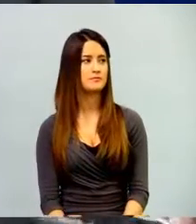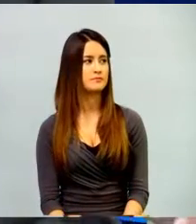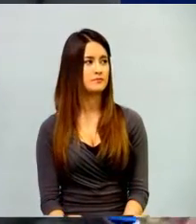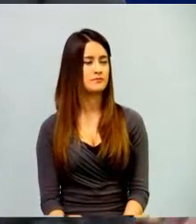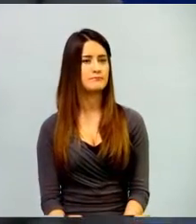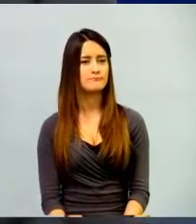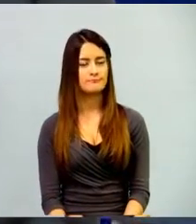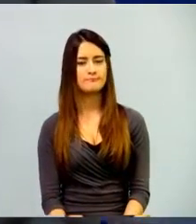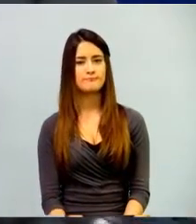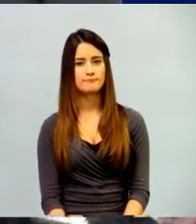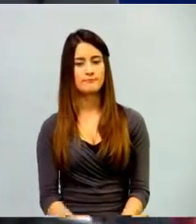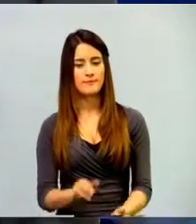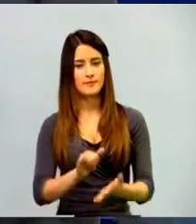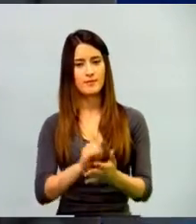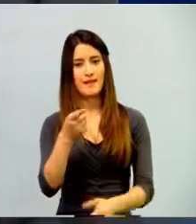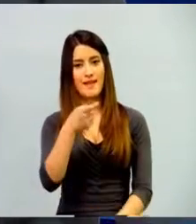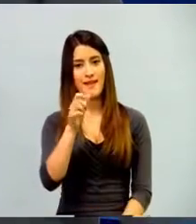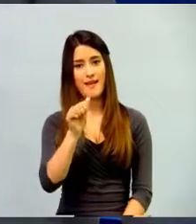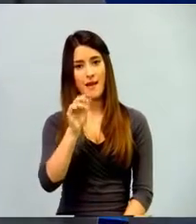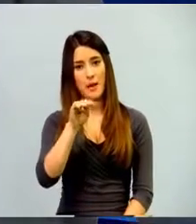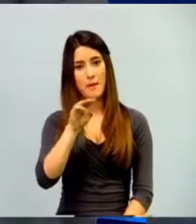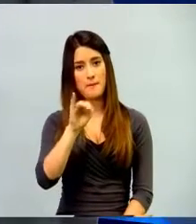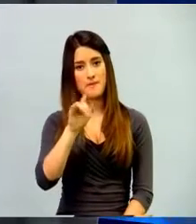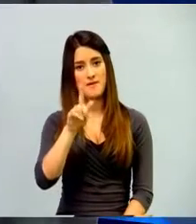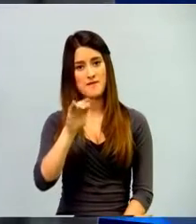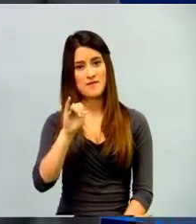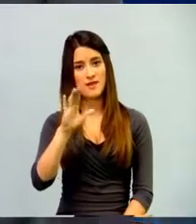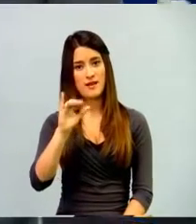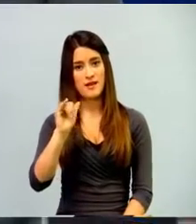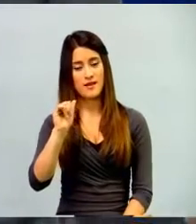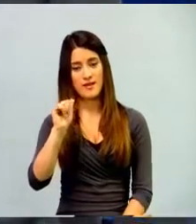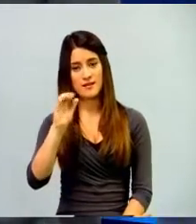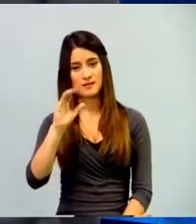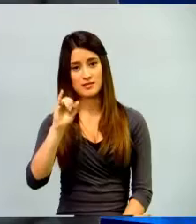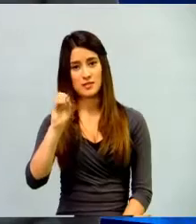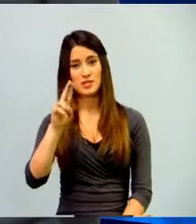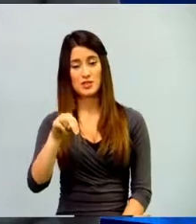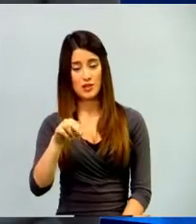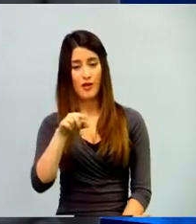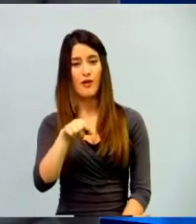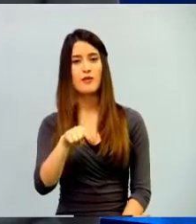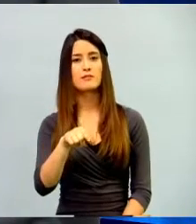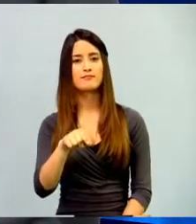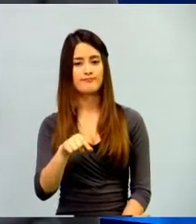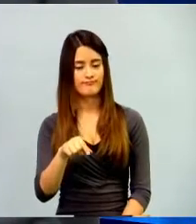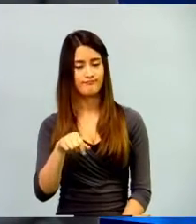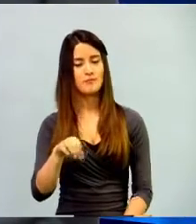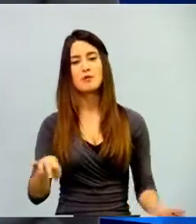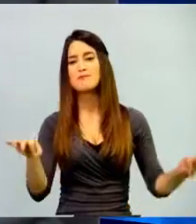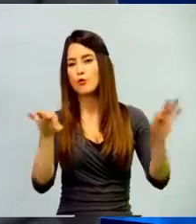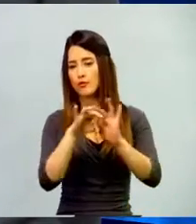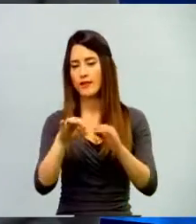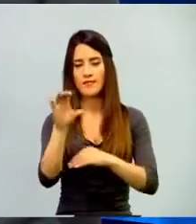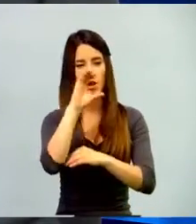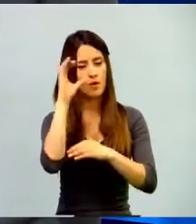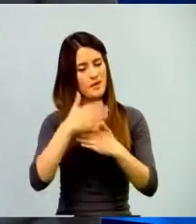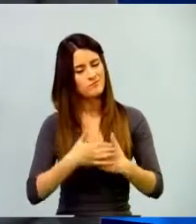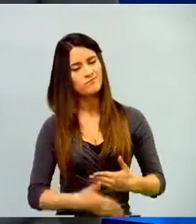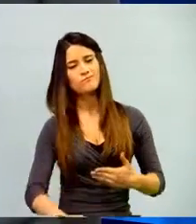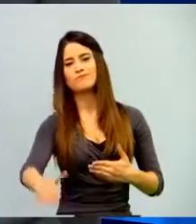gamificación tendrá ese papel importante en Colombia y tendrá ese papel importante